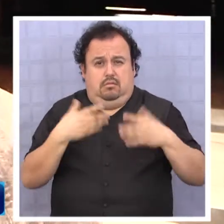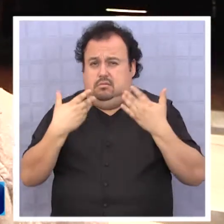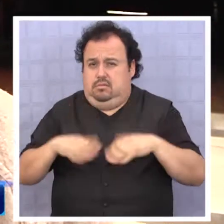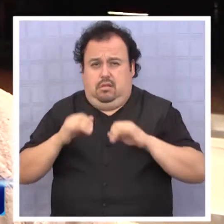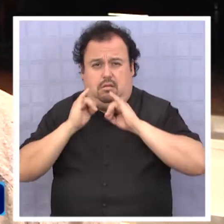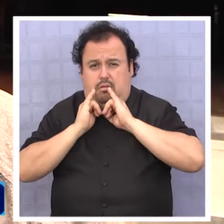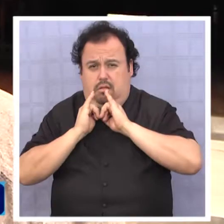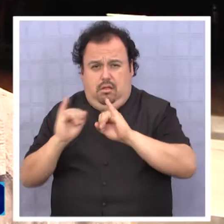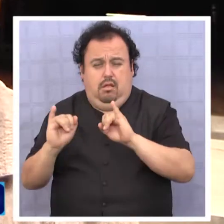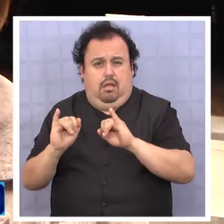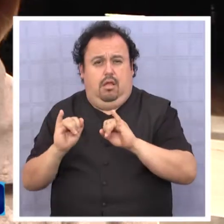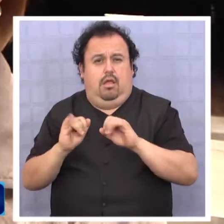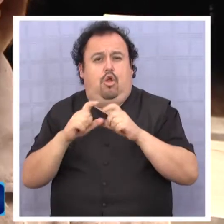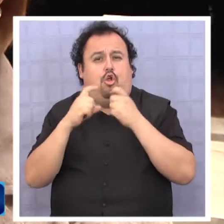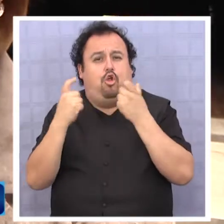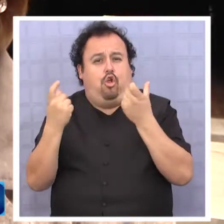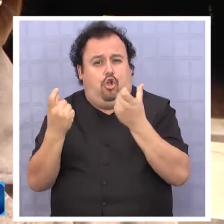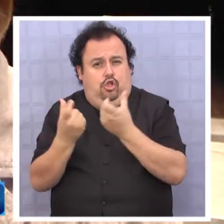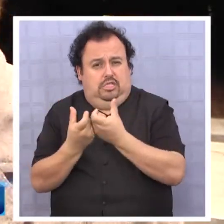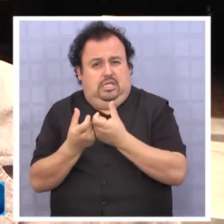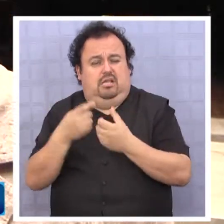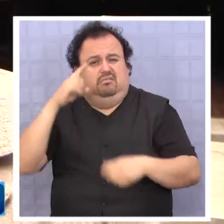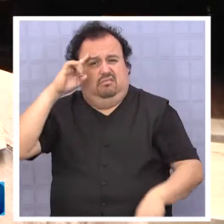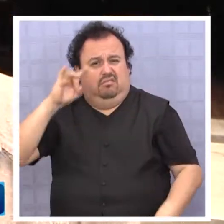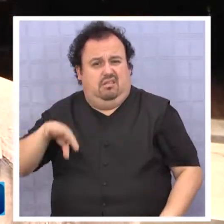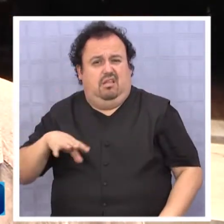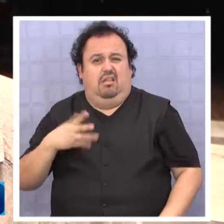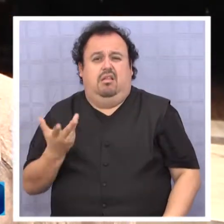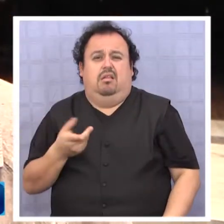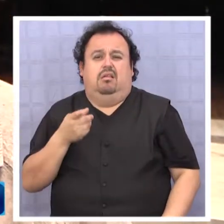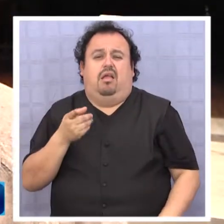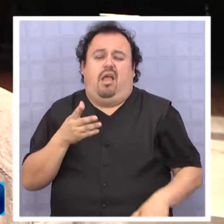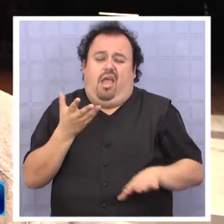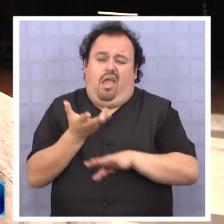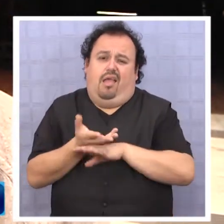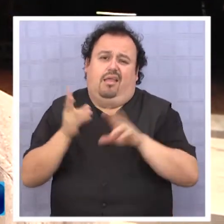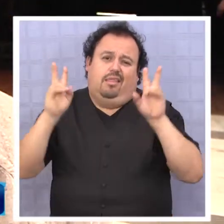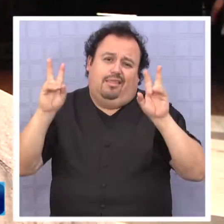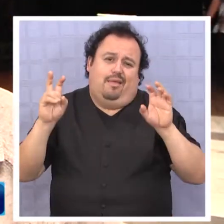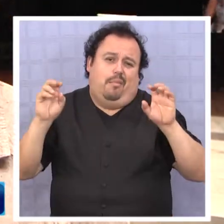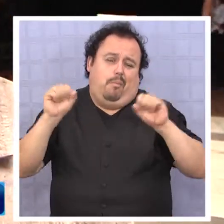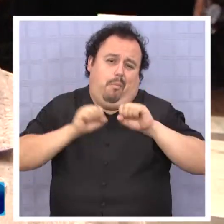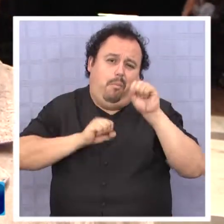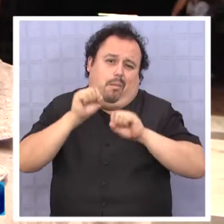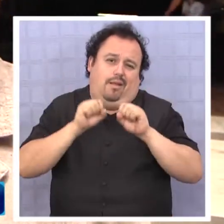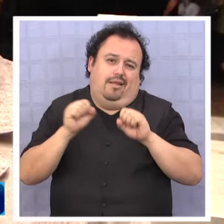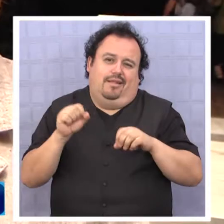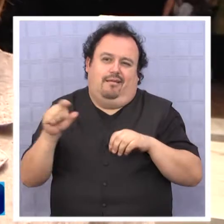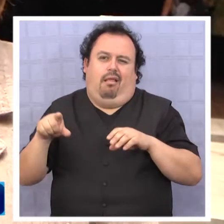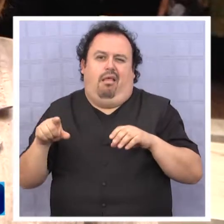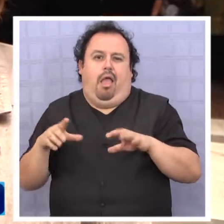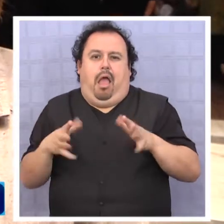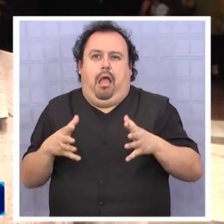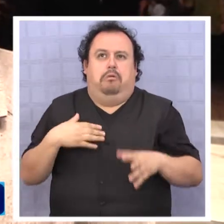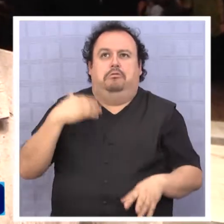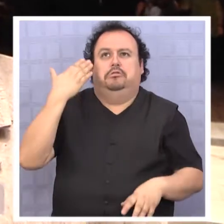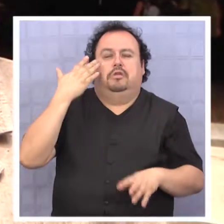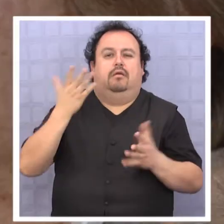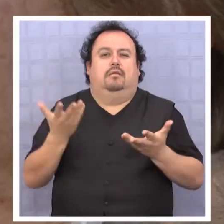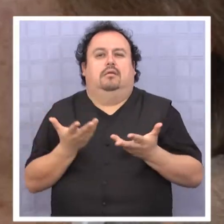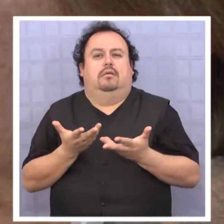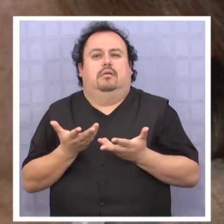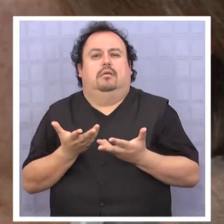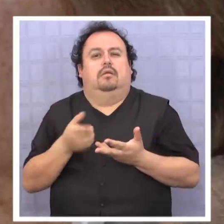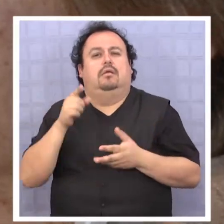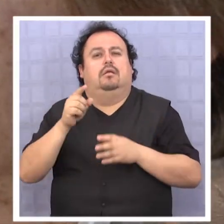informado a los concejales, los concejales sabían, pero hay un tema que es político. Entonces, este informe salió